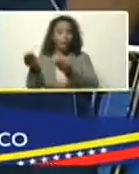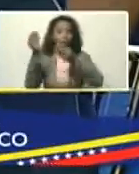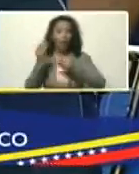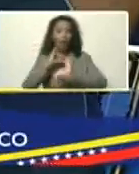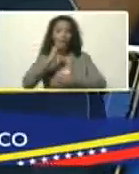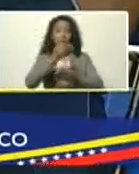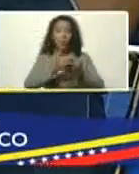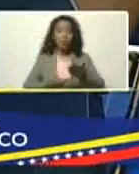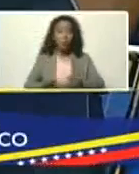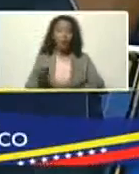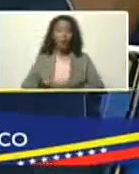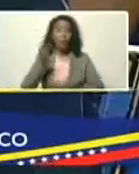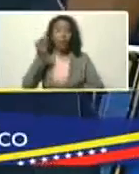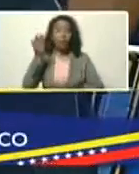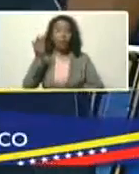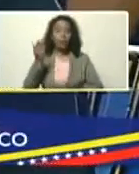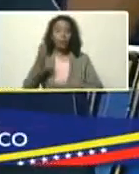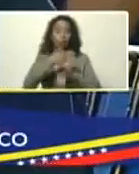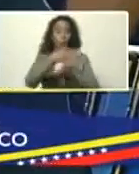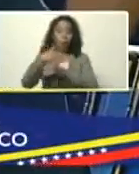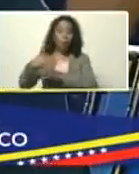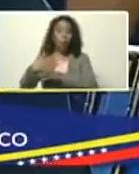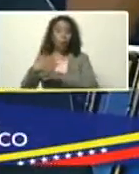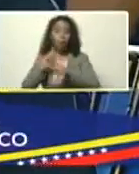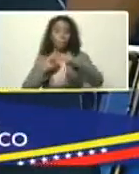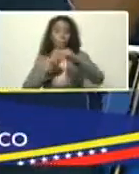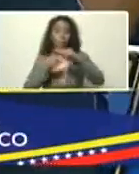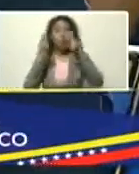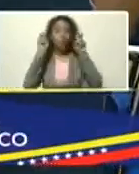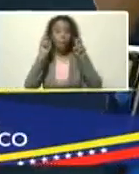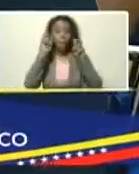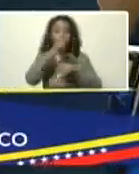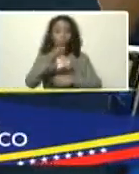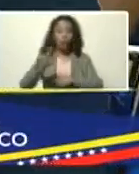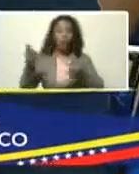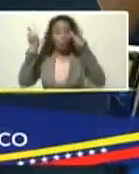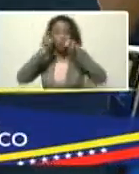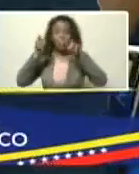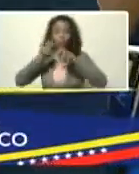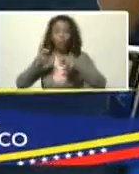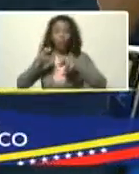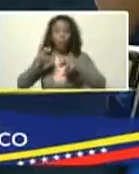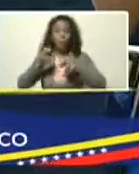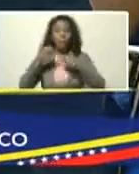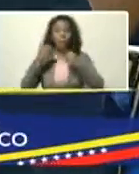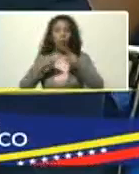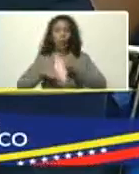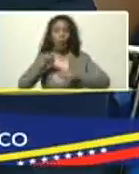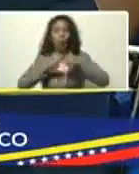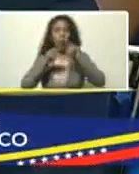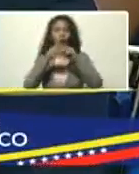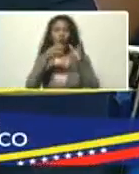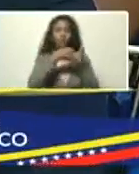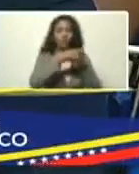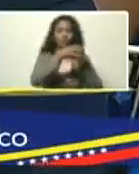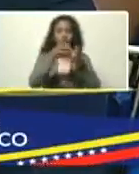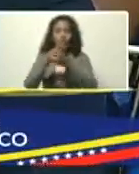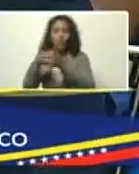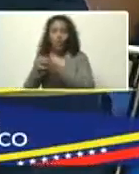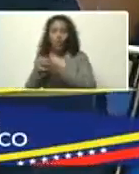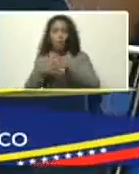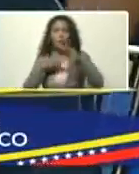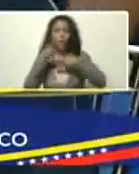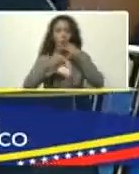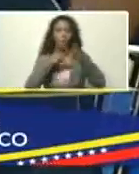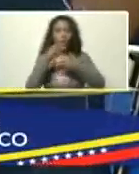valiosa, se identificaron, nuevos actores, para los procesos, de investigación, para la construcción, de brigadas, para las